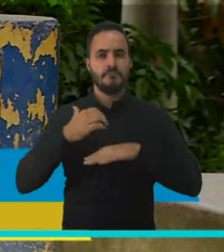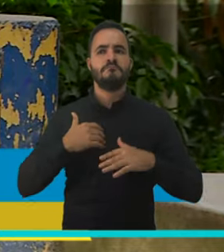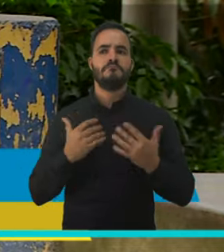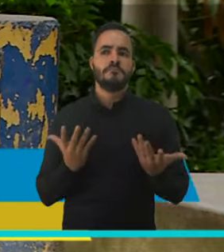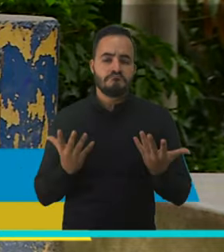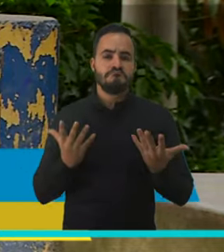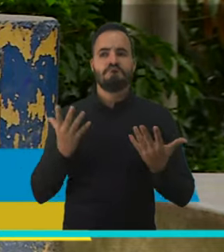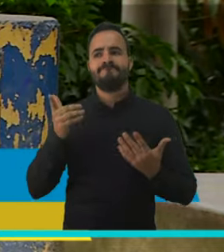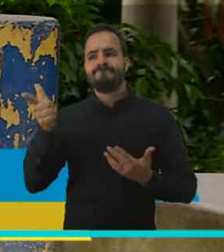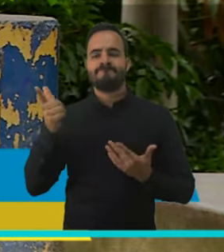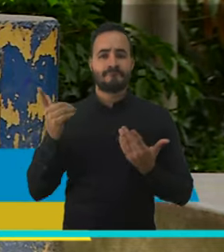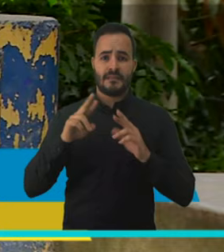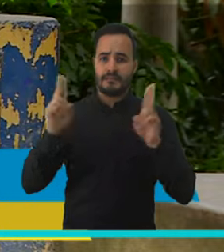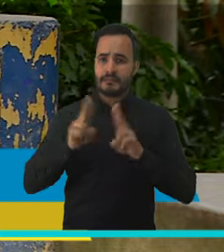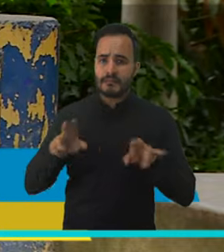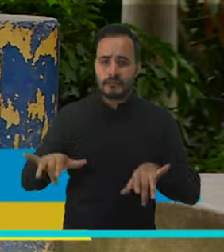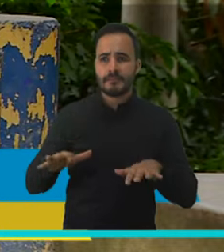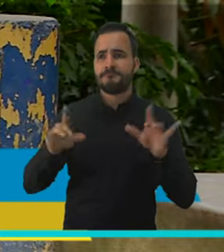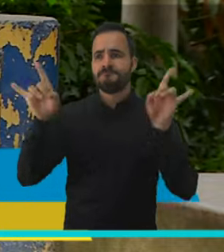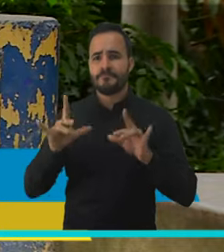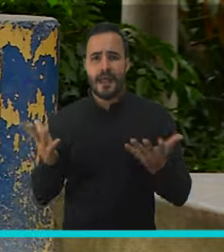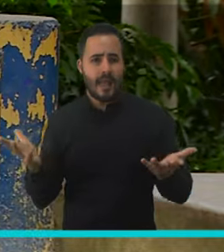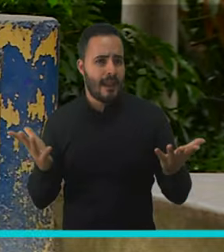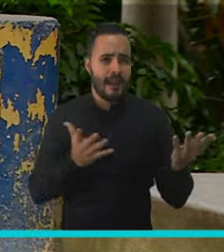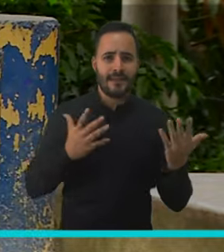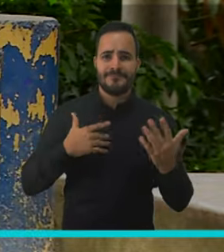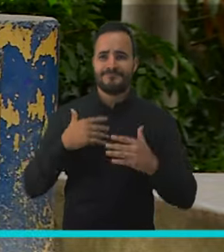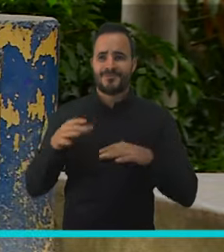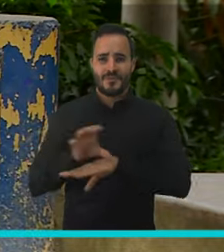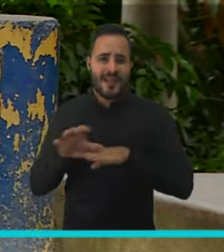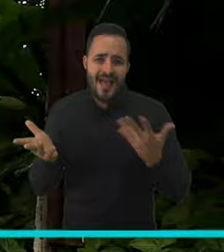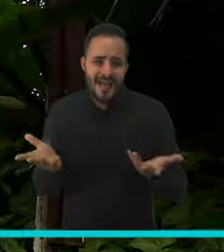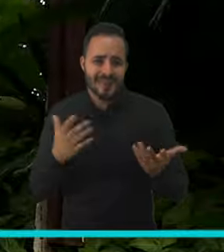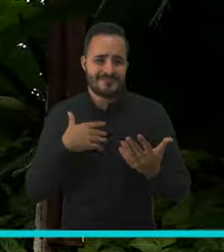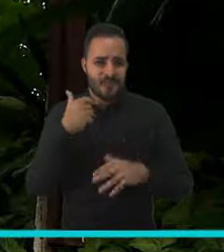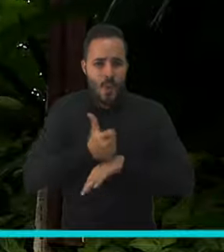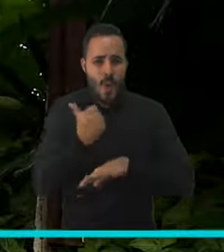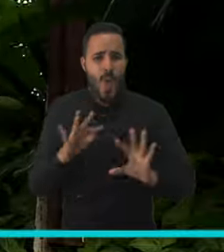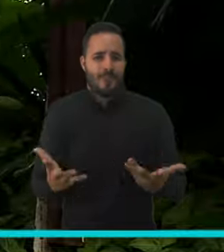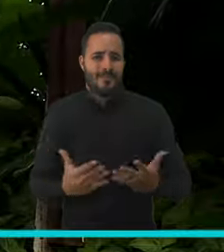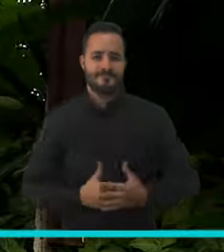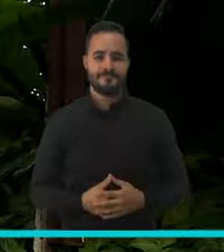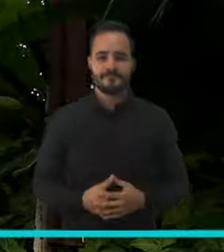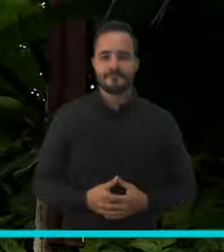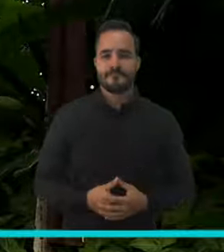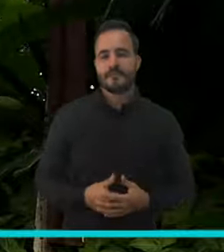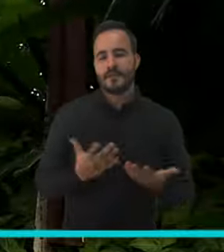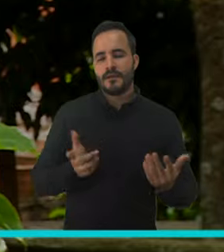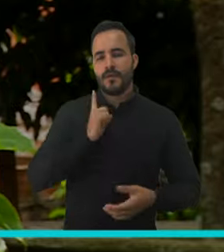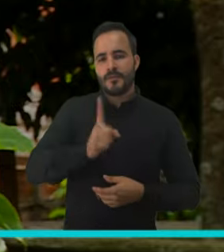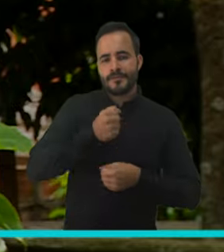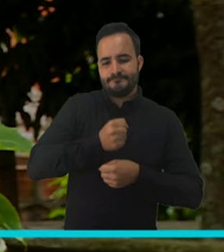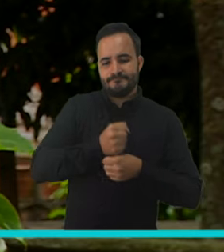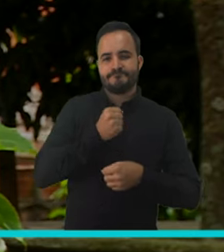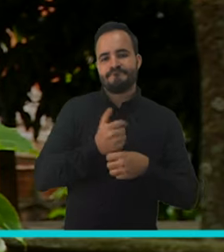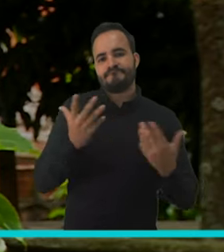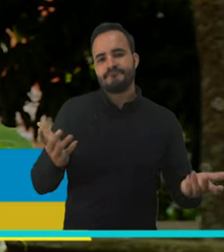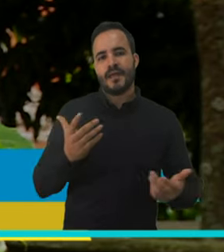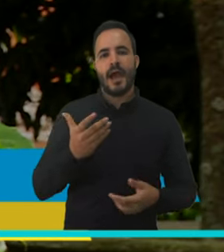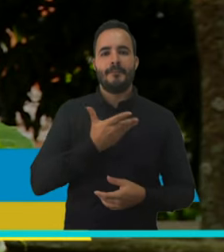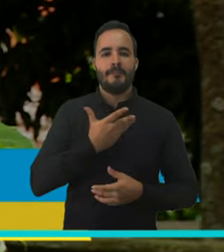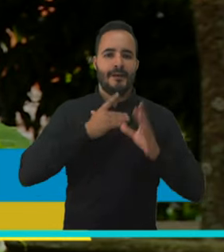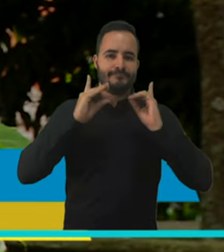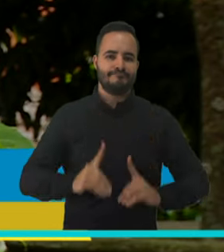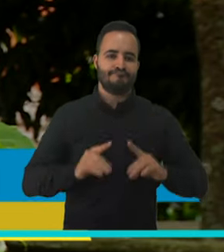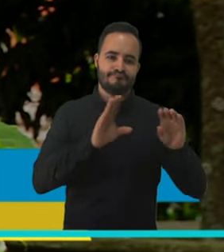y ese mes allá no había internet, allá no tenía computador para yo hacer mis tareas. Por cuestiones laborales, mi